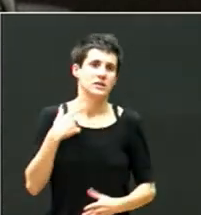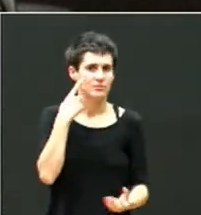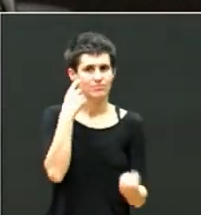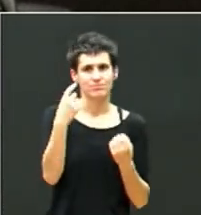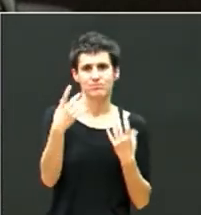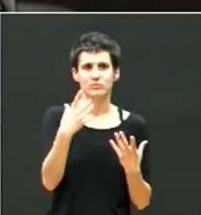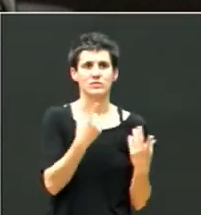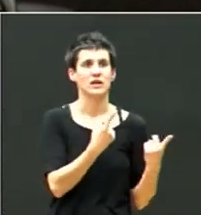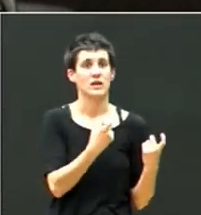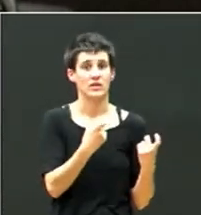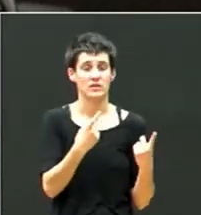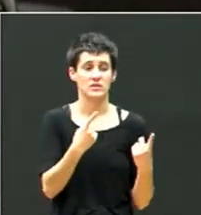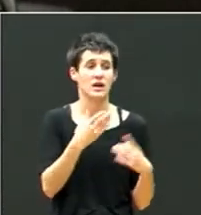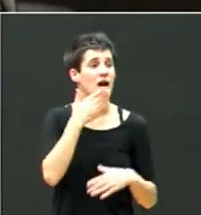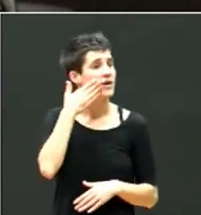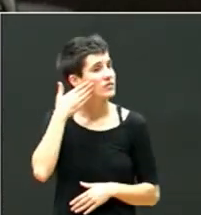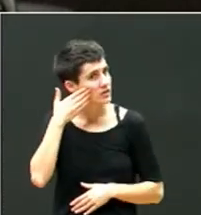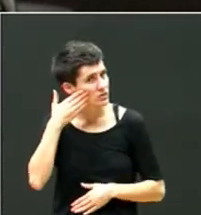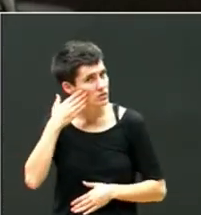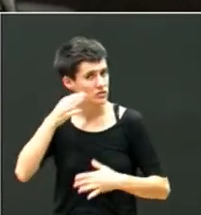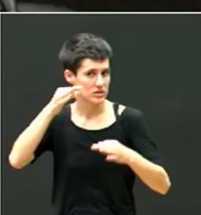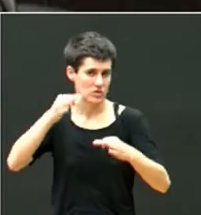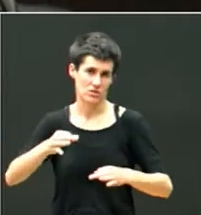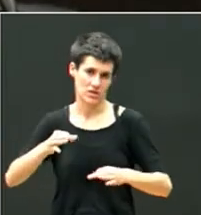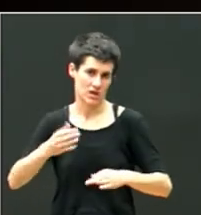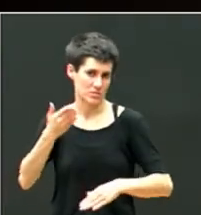sobre todas las cosas. Muchas gracias.